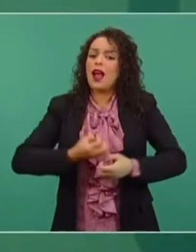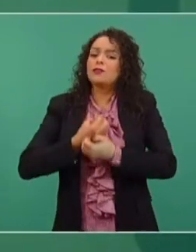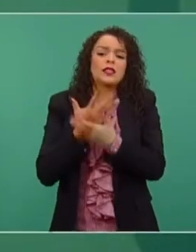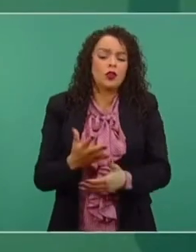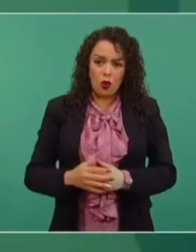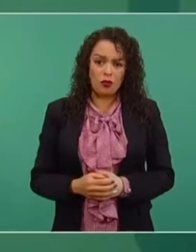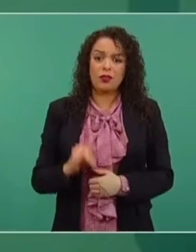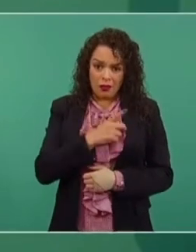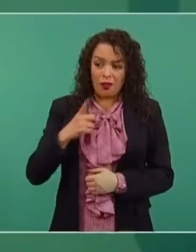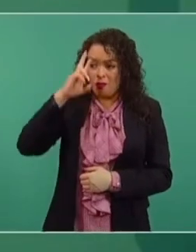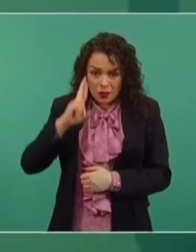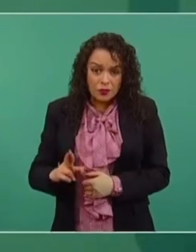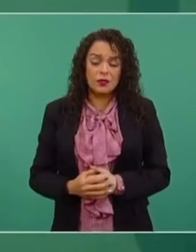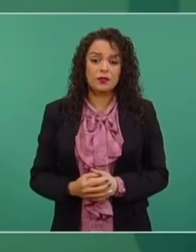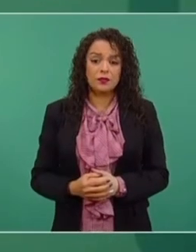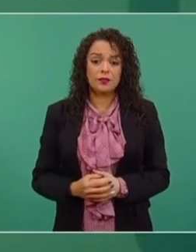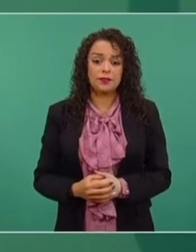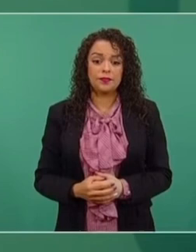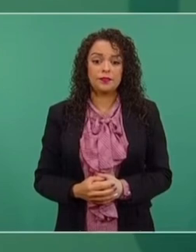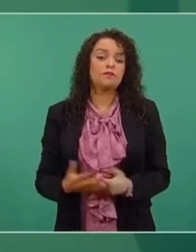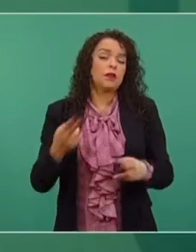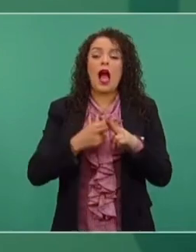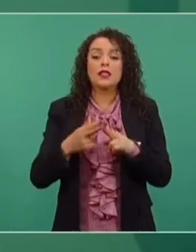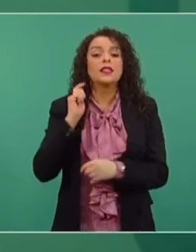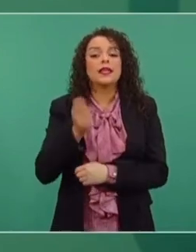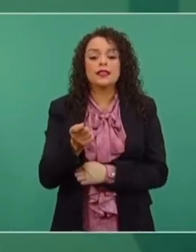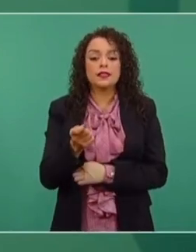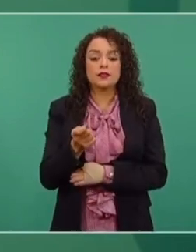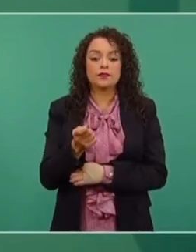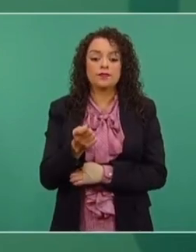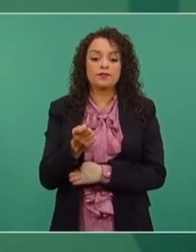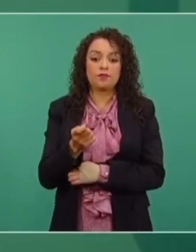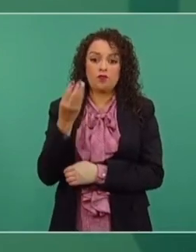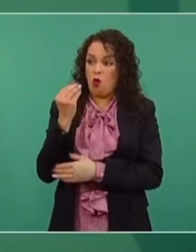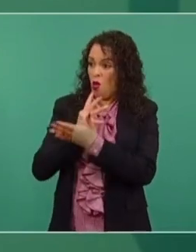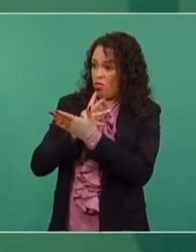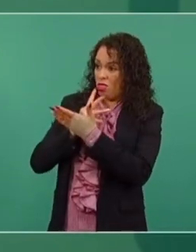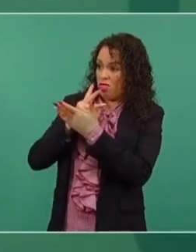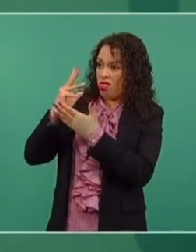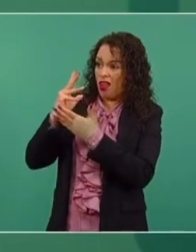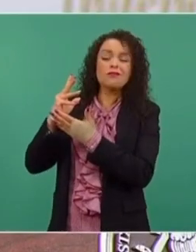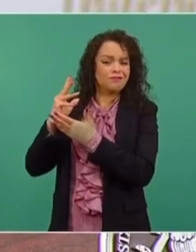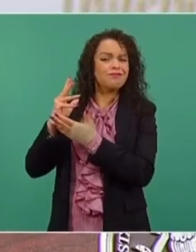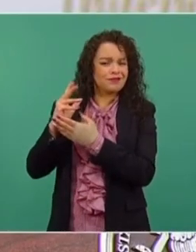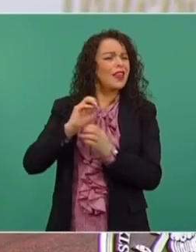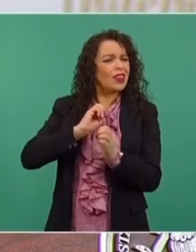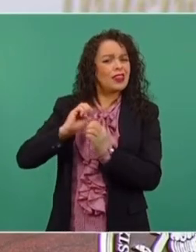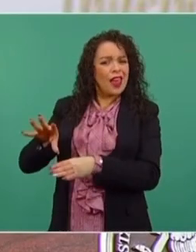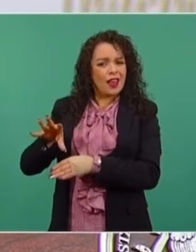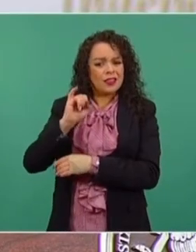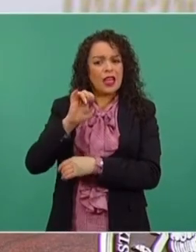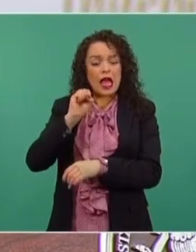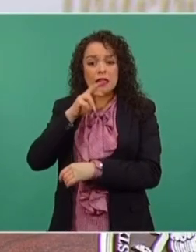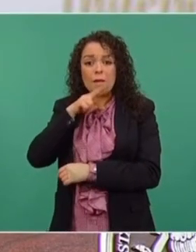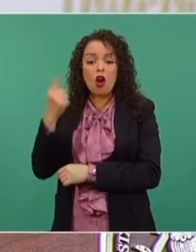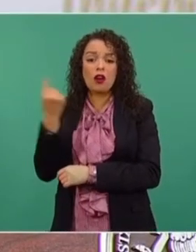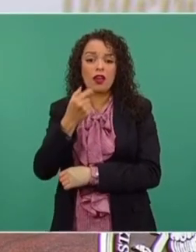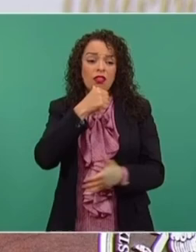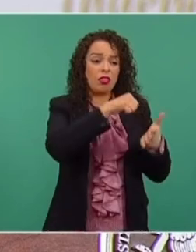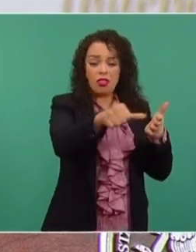expresión, incluso que se acepten los excesos. Prefiero eso a la censura.